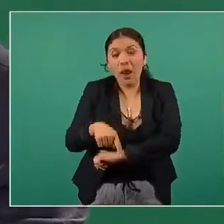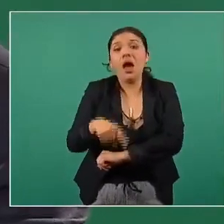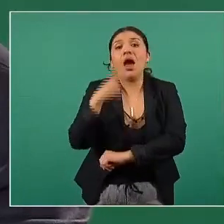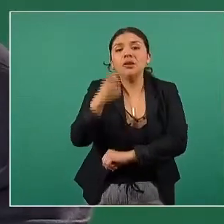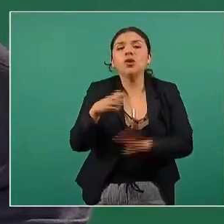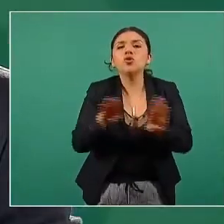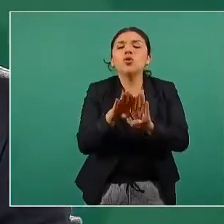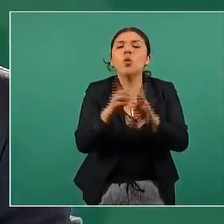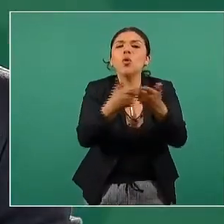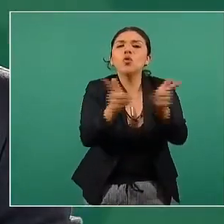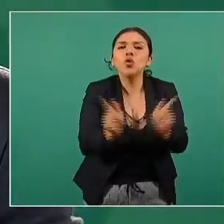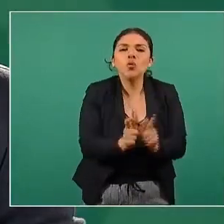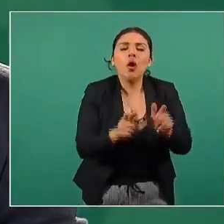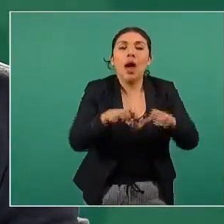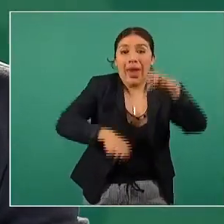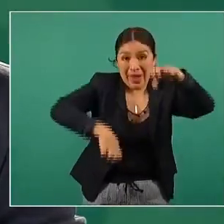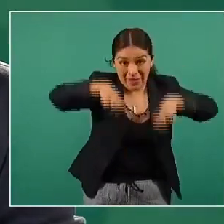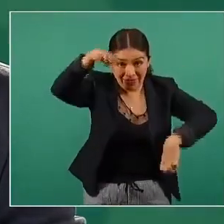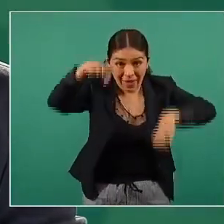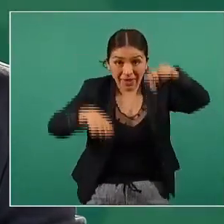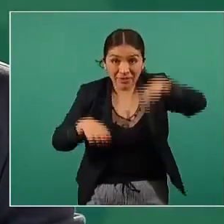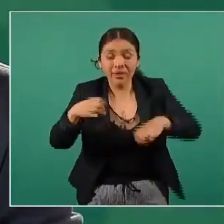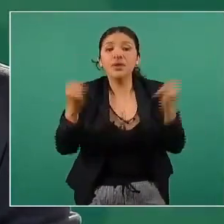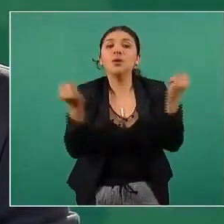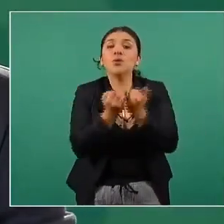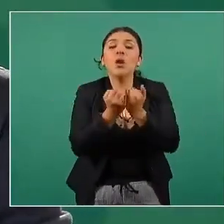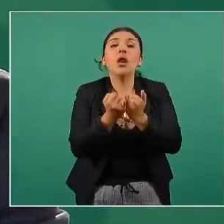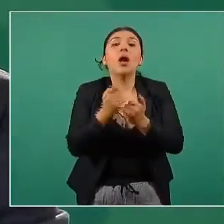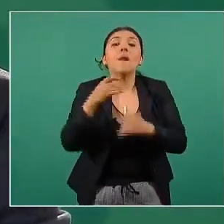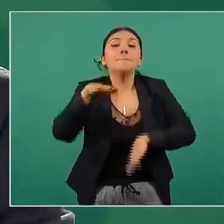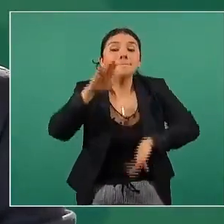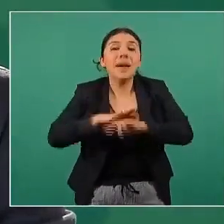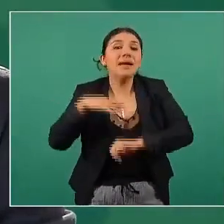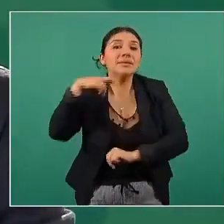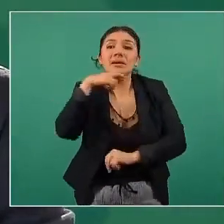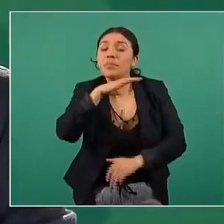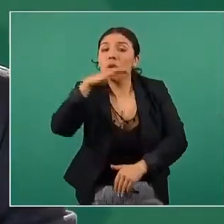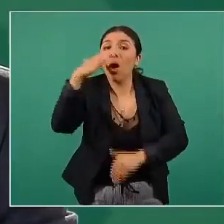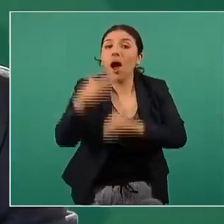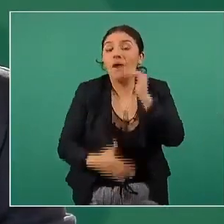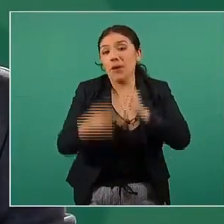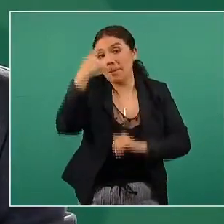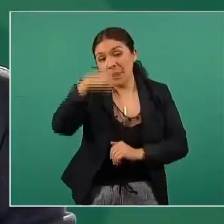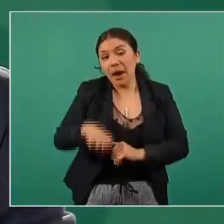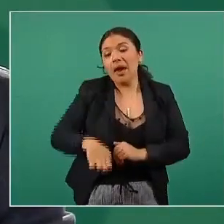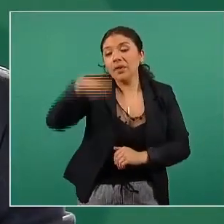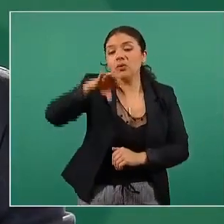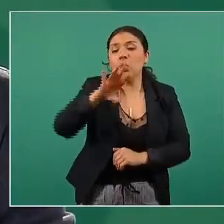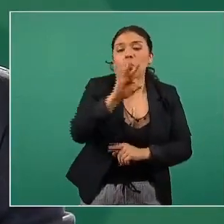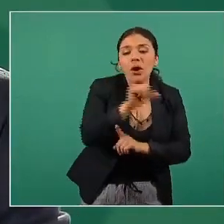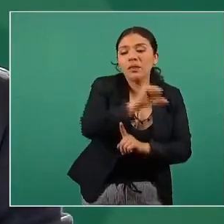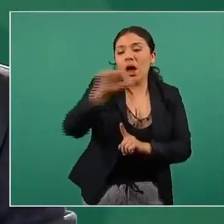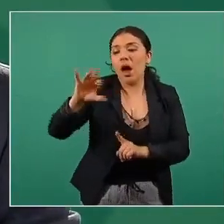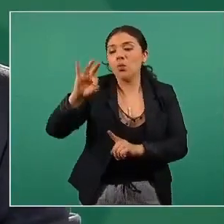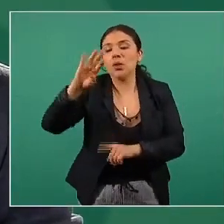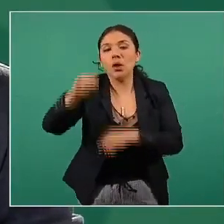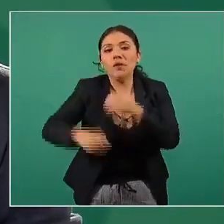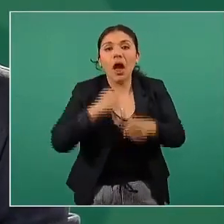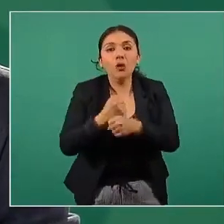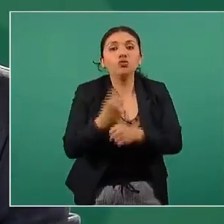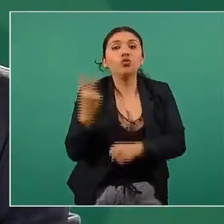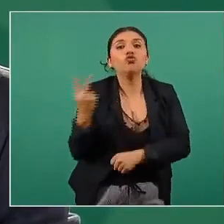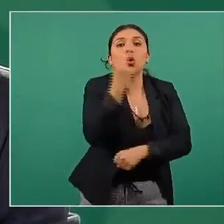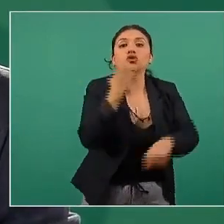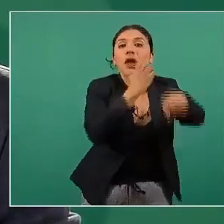bloques de edad y culminar más rápido la de 40 a 49 años en esas dos